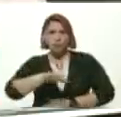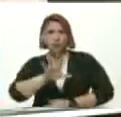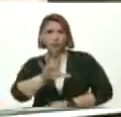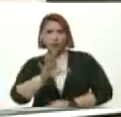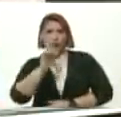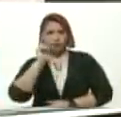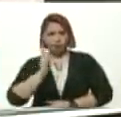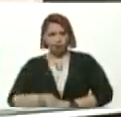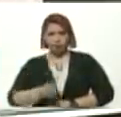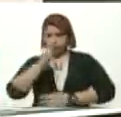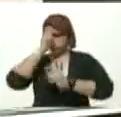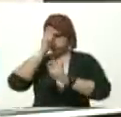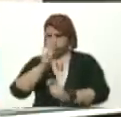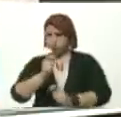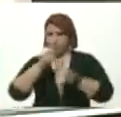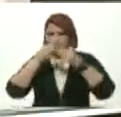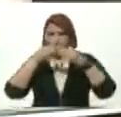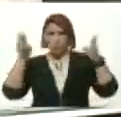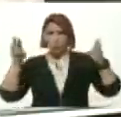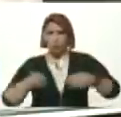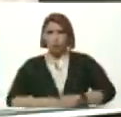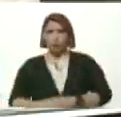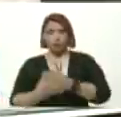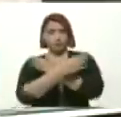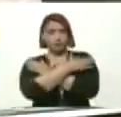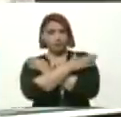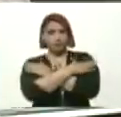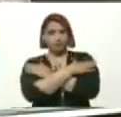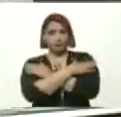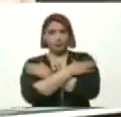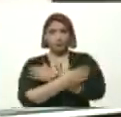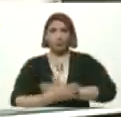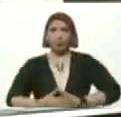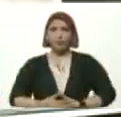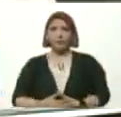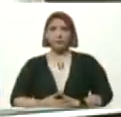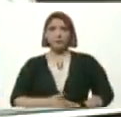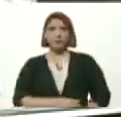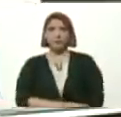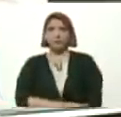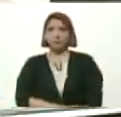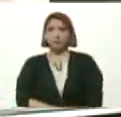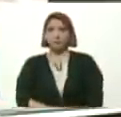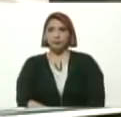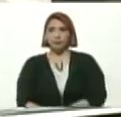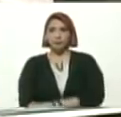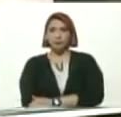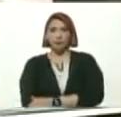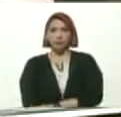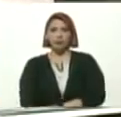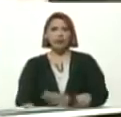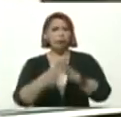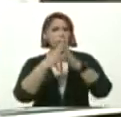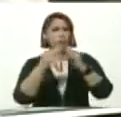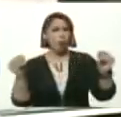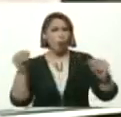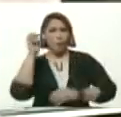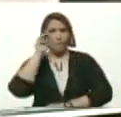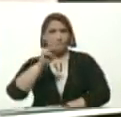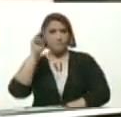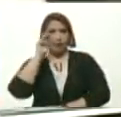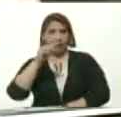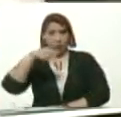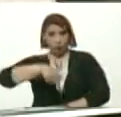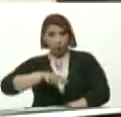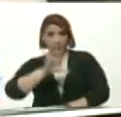Reconocer Hoy Públicamente Felicitar Más Que Reconocer Felicitar A Todos Los Educadores De Esta Patria